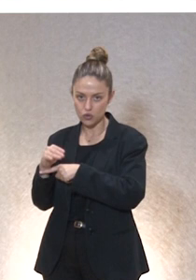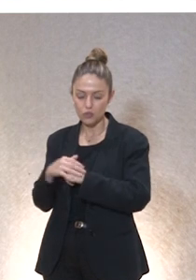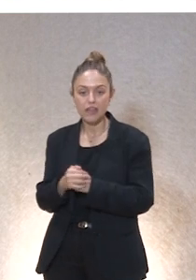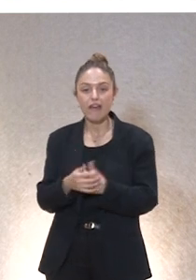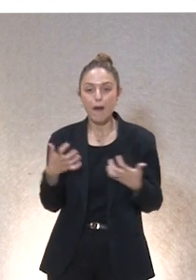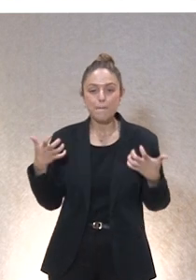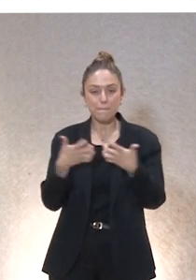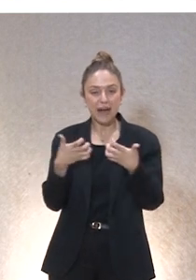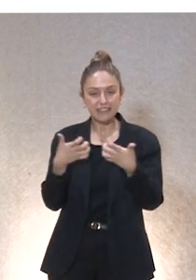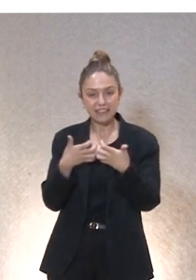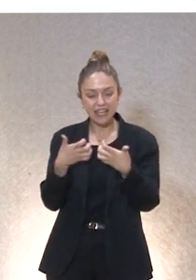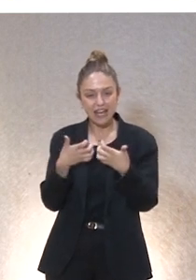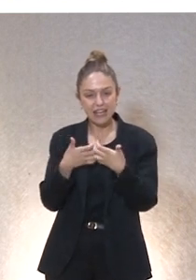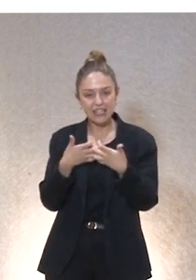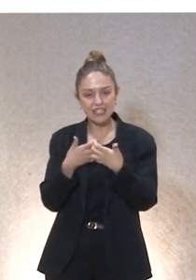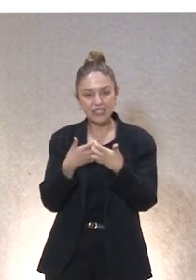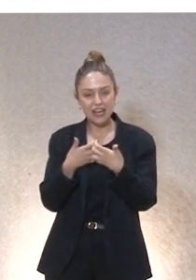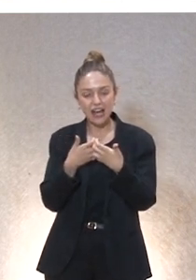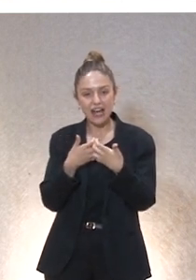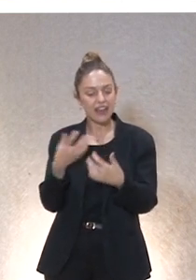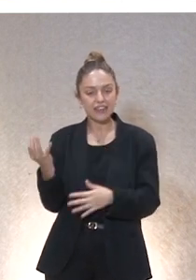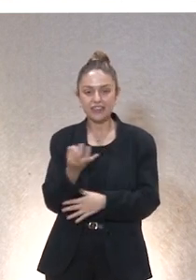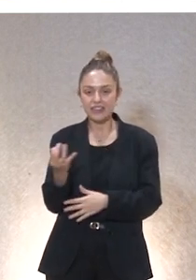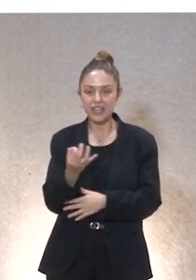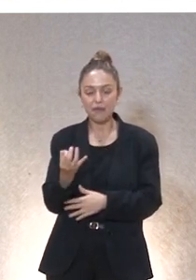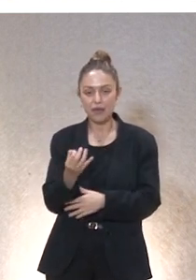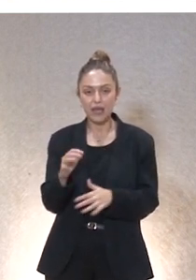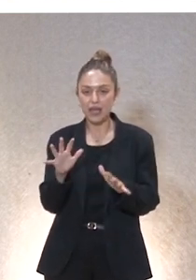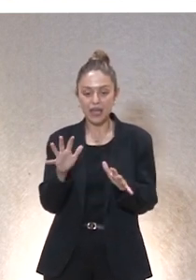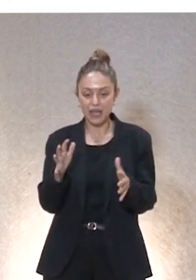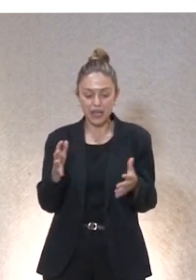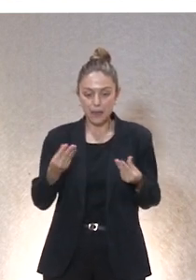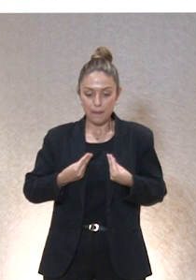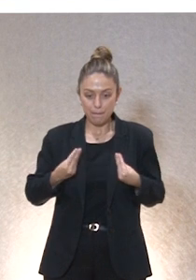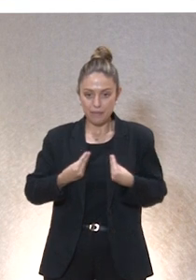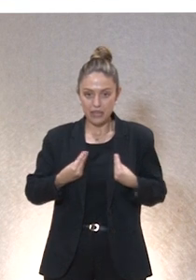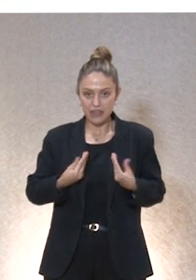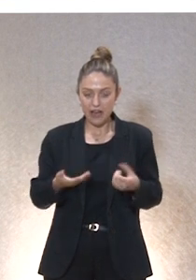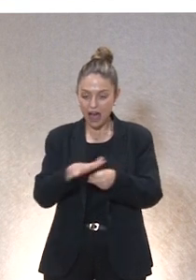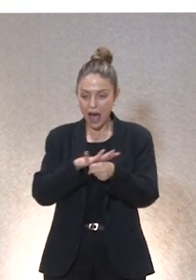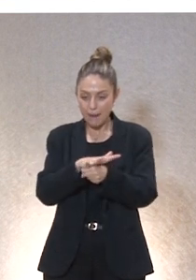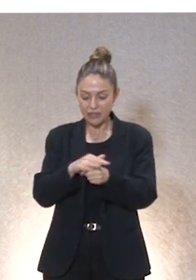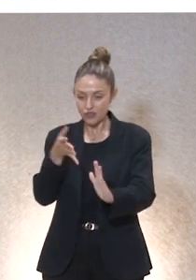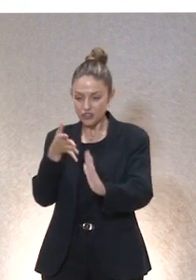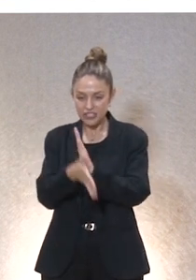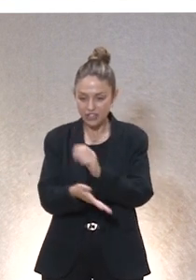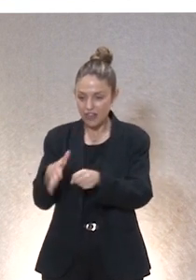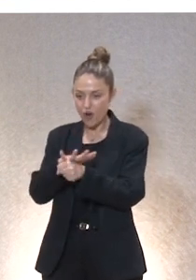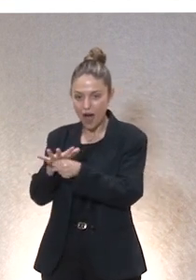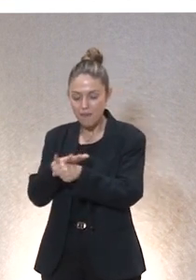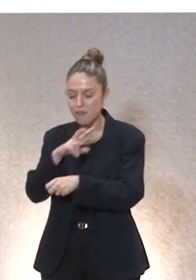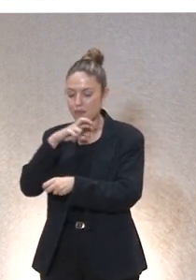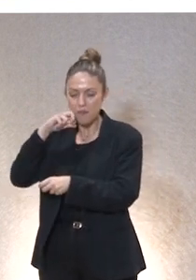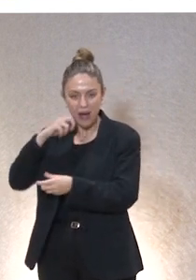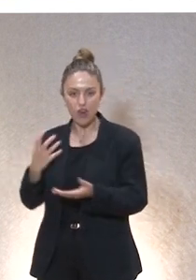batalla se tiene que dar en el mundo de la vida se tiene que dar en el mundo del significado en el mundo del sentido en el mundo de los